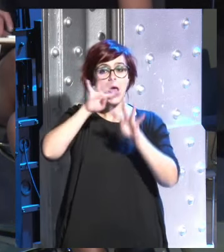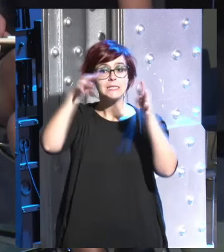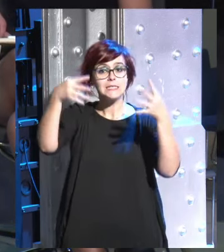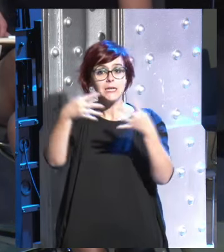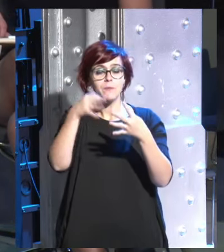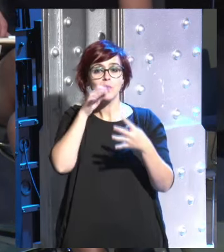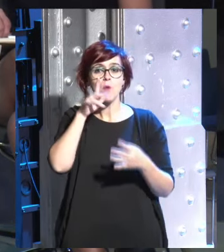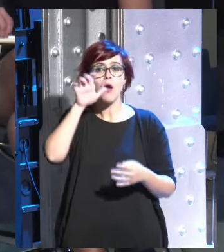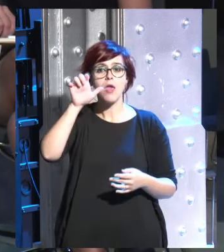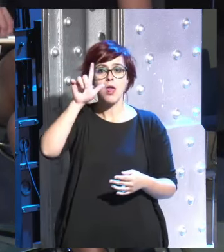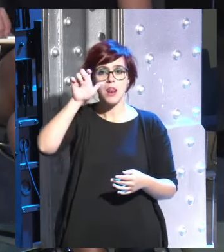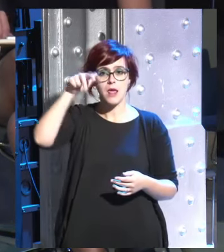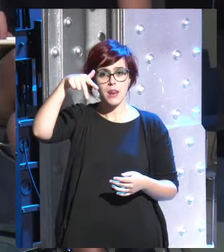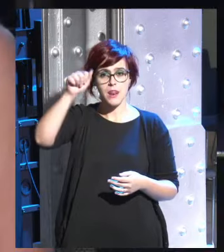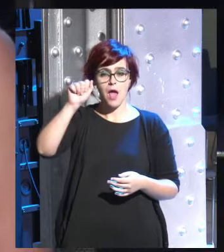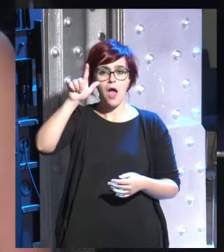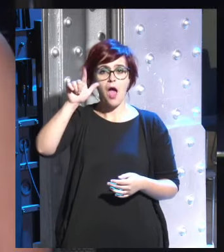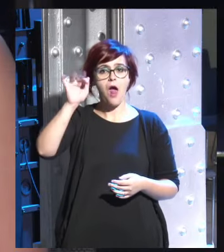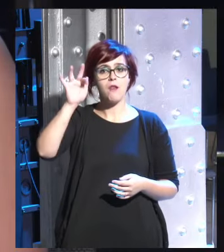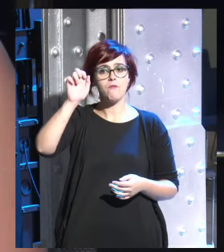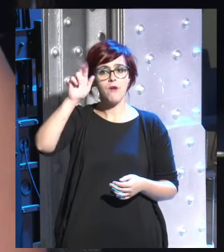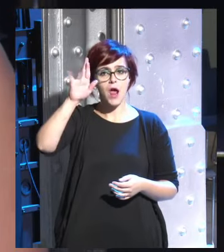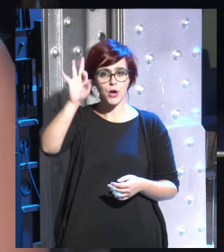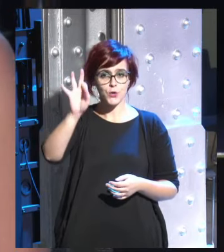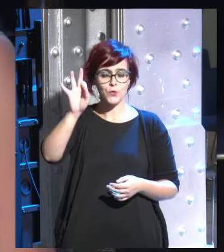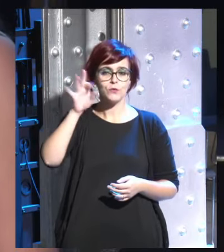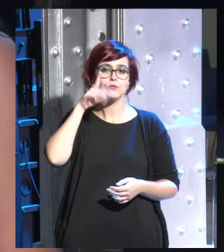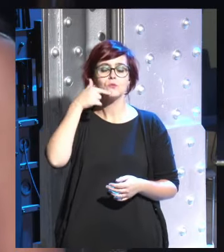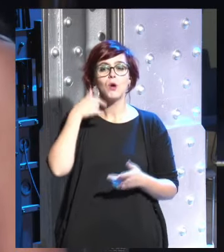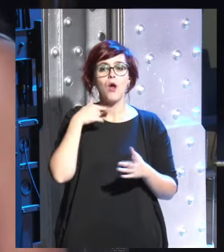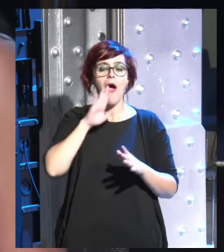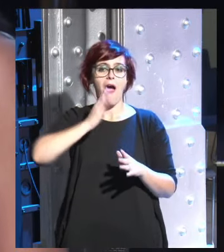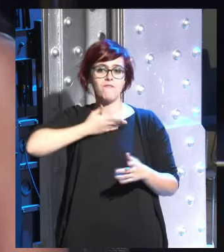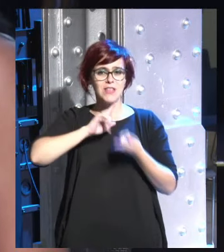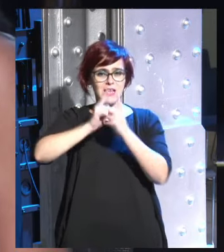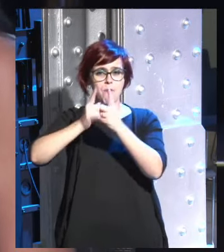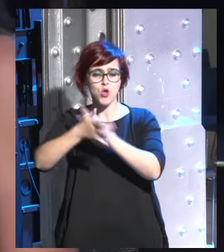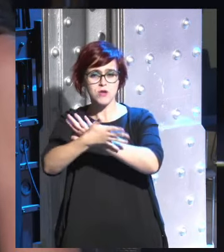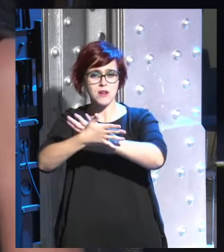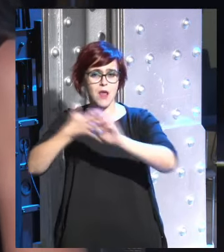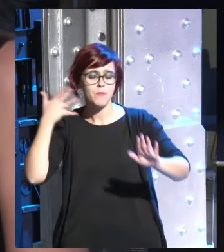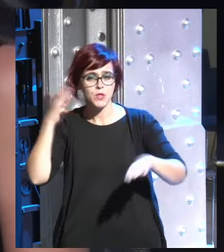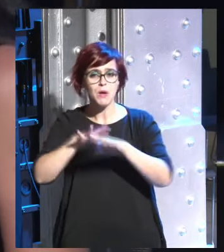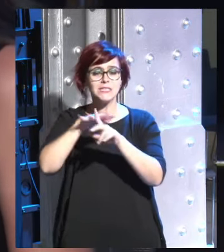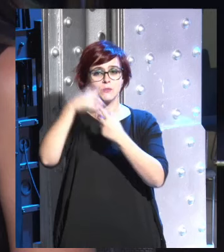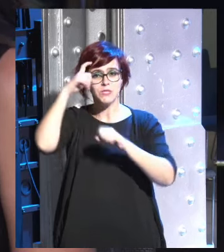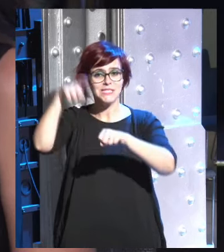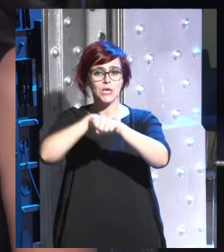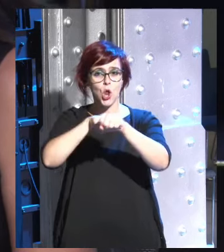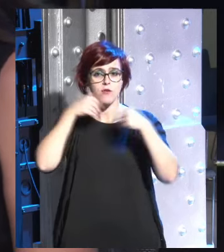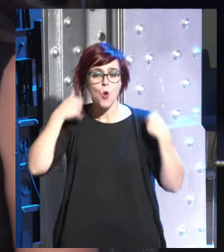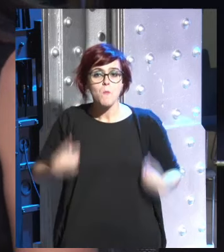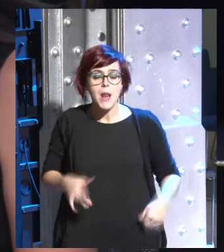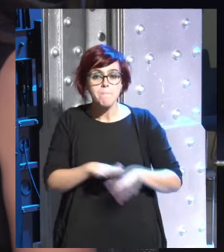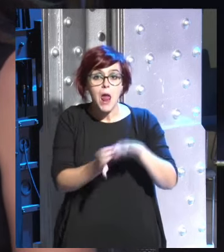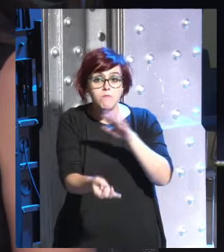está en la sala Elena Alfaro pregunta ¿cómo afectarán estos cambios tan profundos y tan rápidos a la psicología humana en